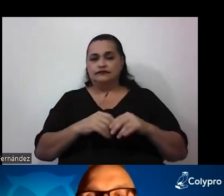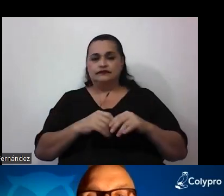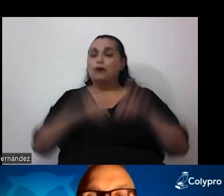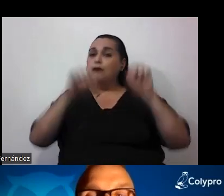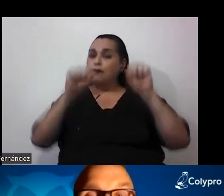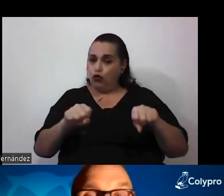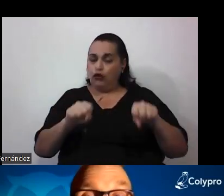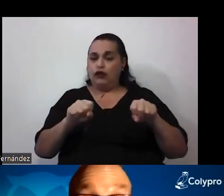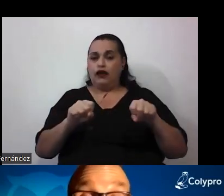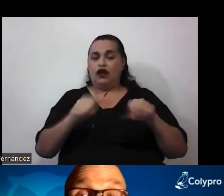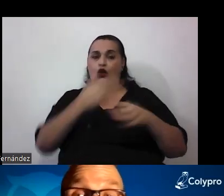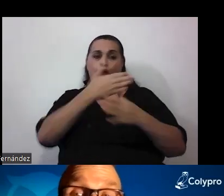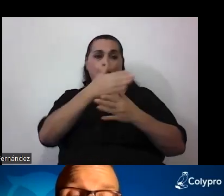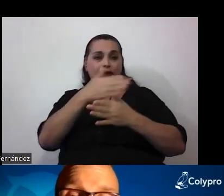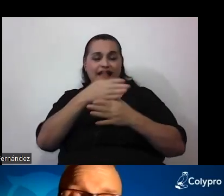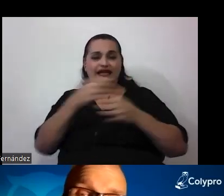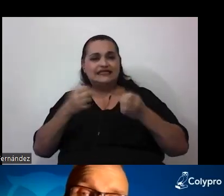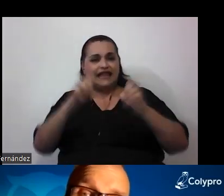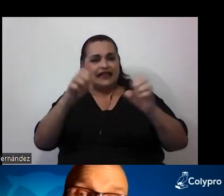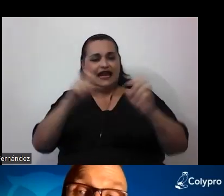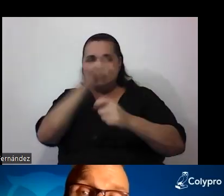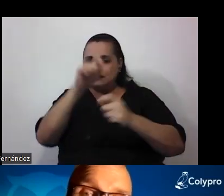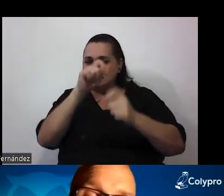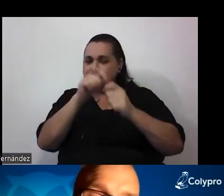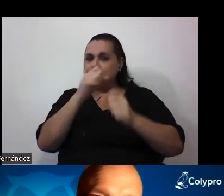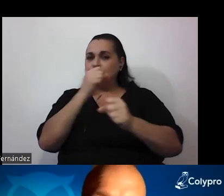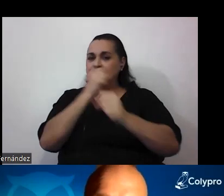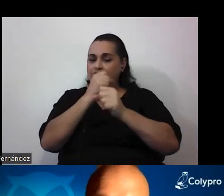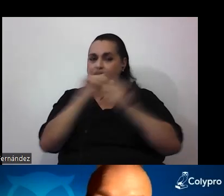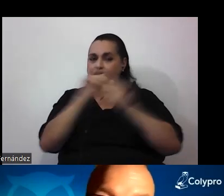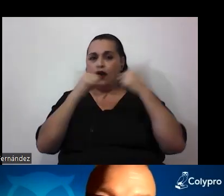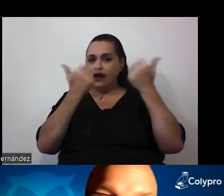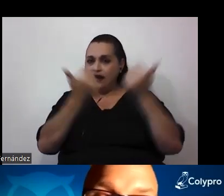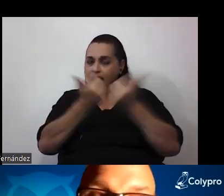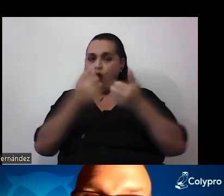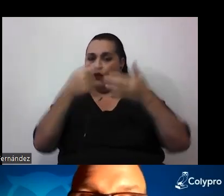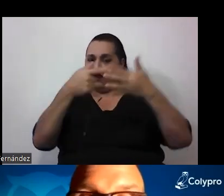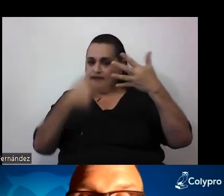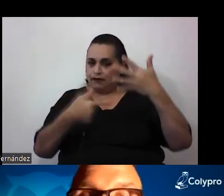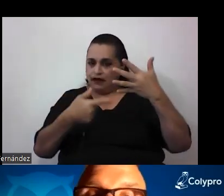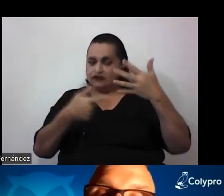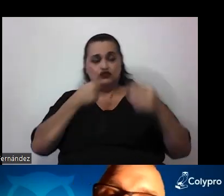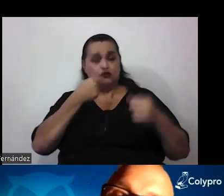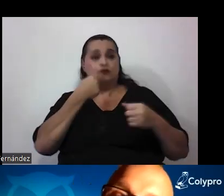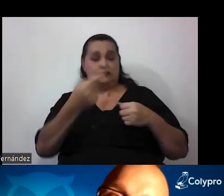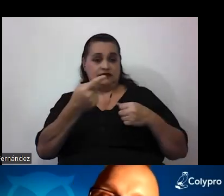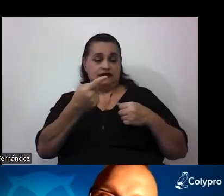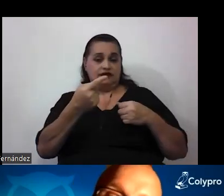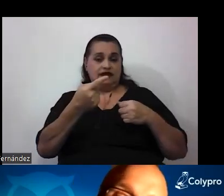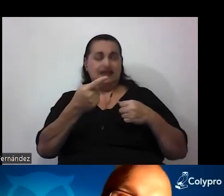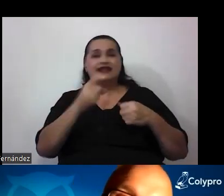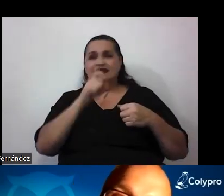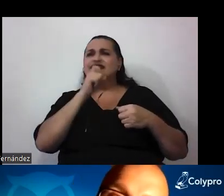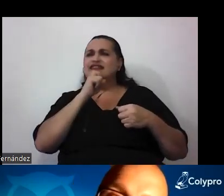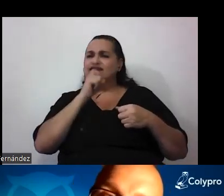compartir estrategias concretas para el trabajo en las aulas y demás, y yo le decía un poco que es difícil